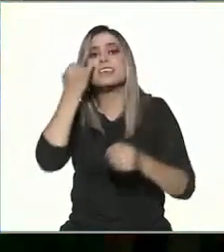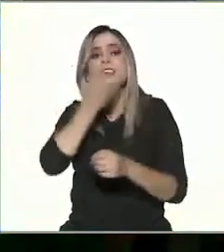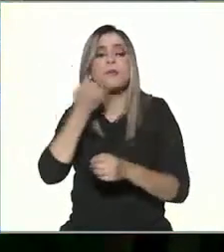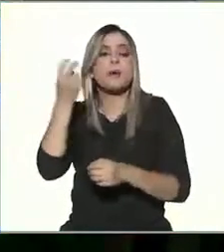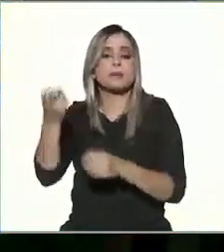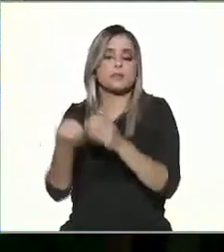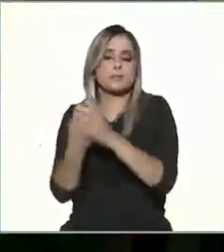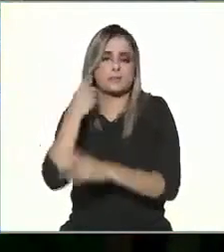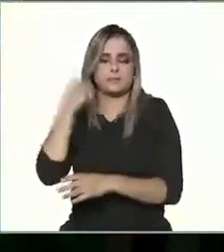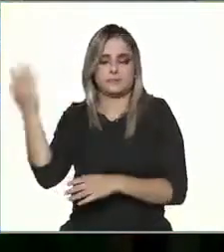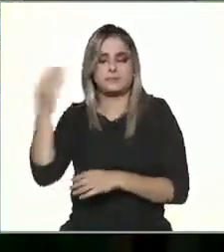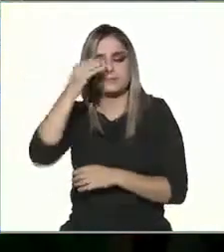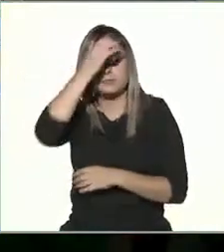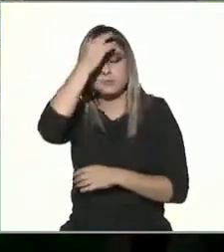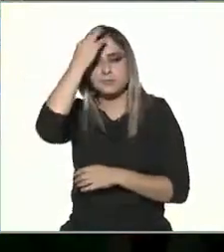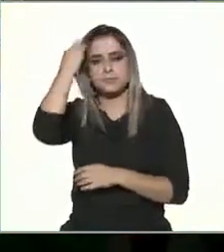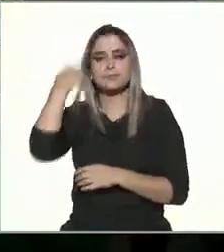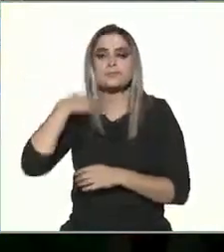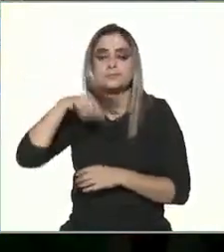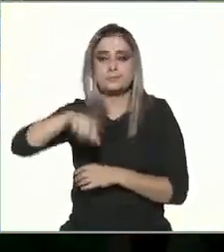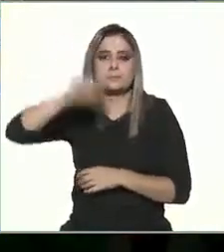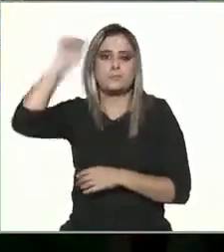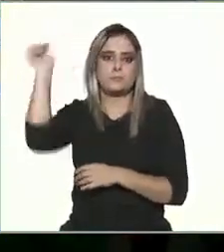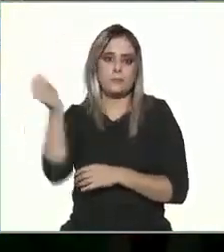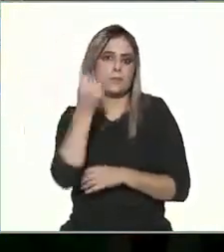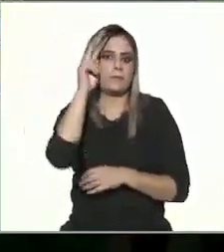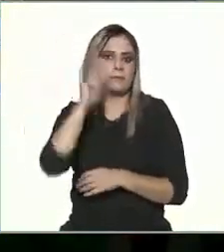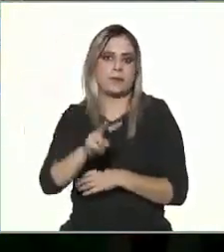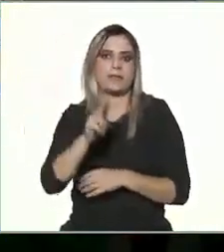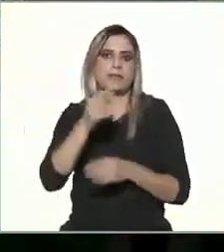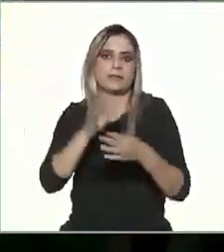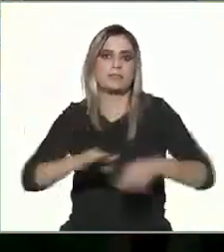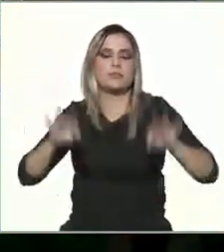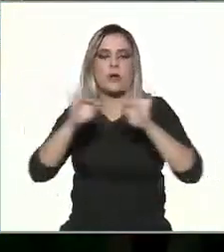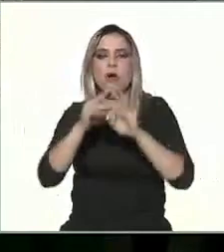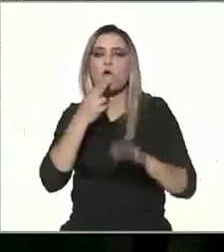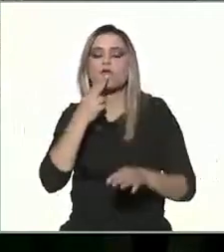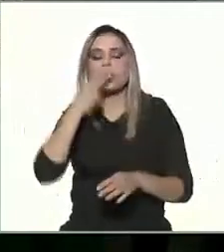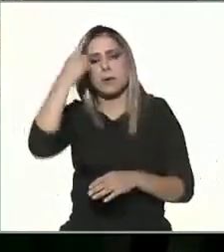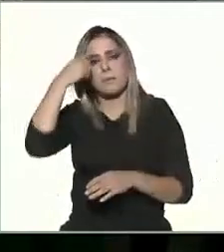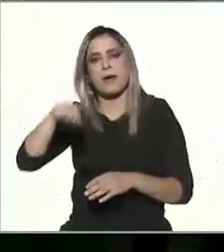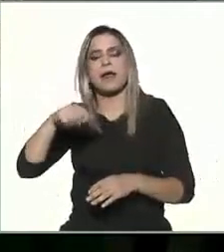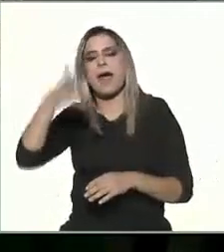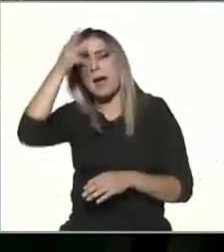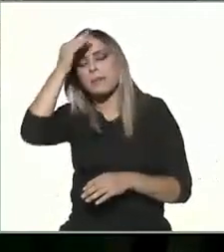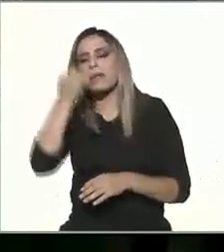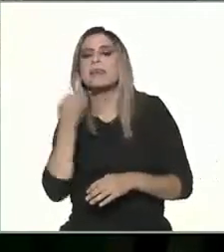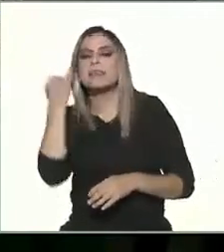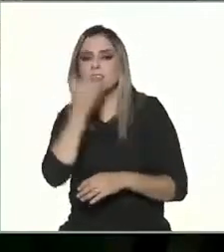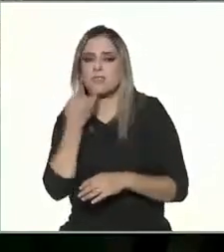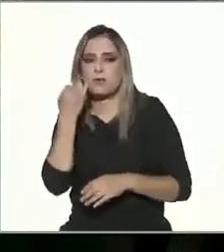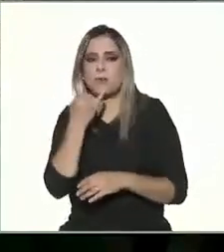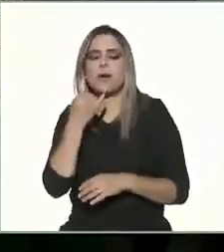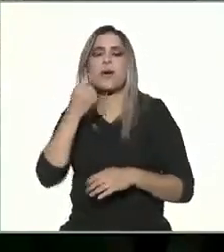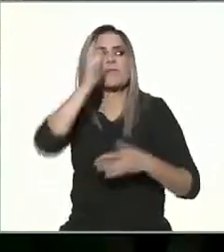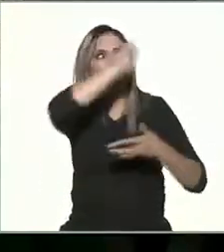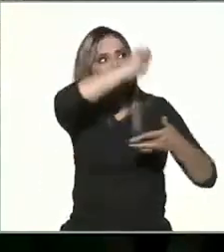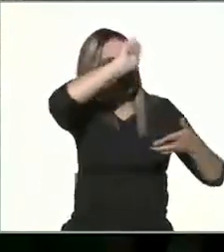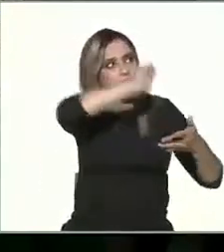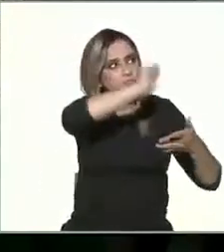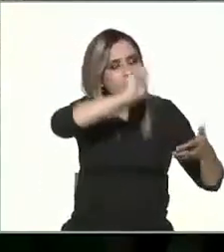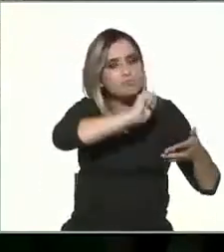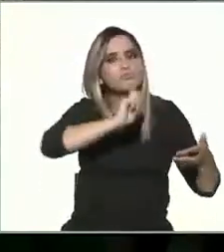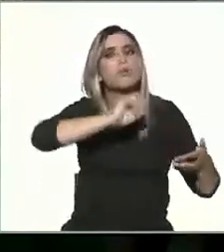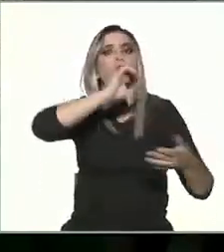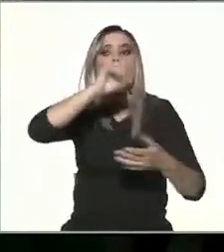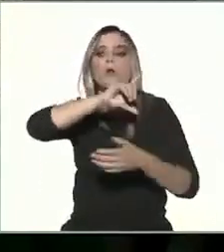La tecnología educativa es el acompañante inseparable de las lenguas extranjeras. Hemos estado acompañados de ella desde el Pizarrón y el GIS, hasta la